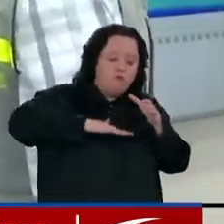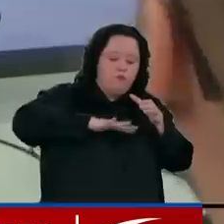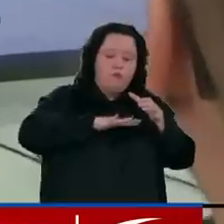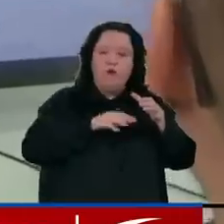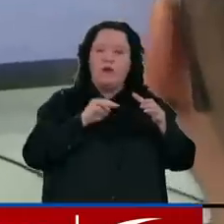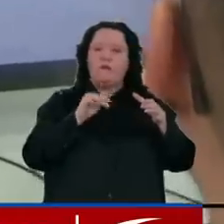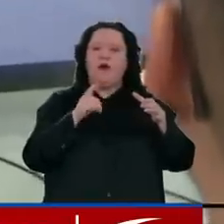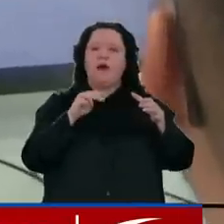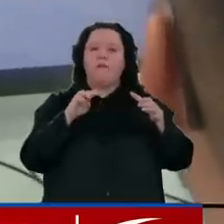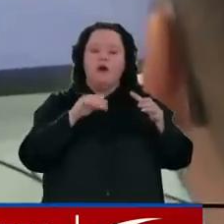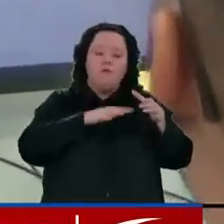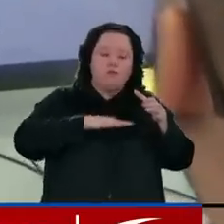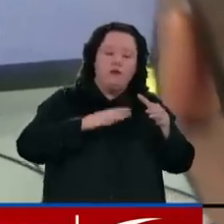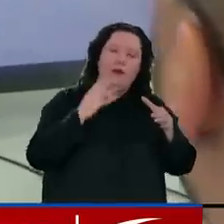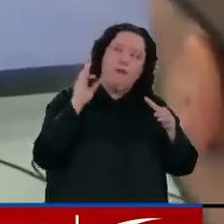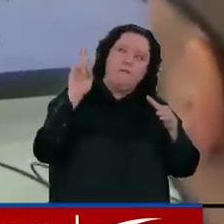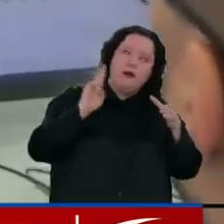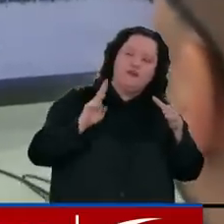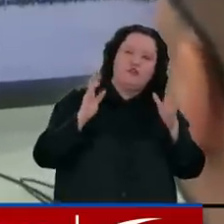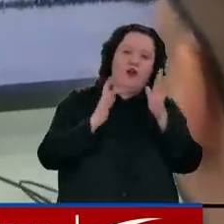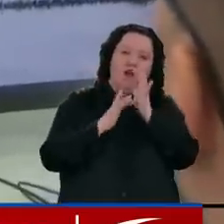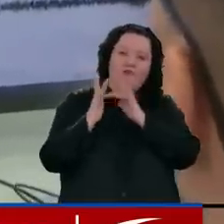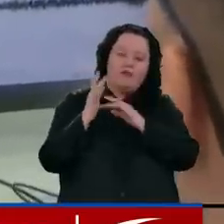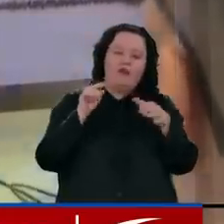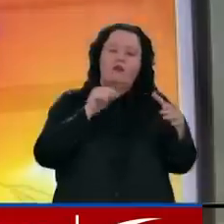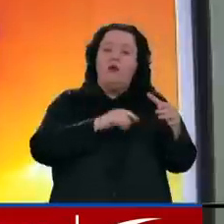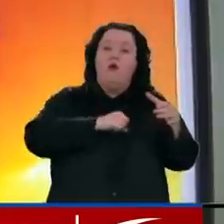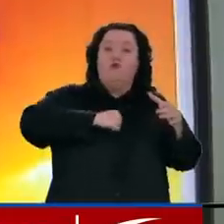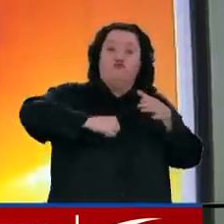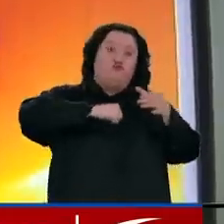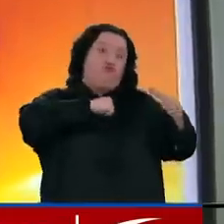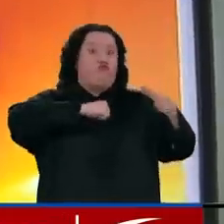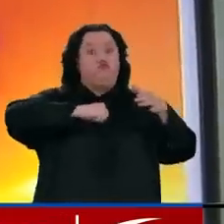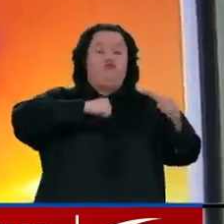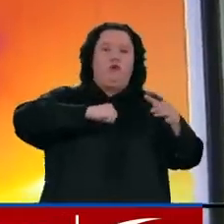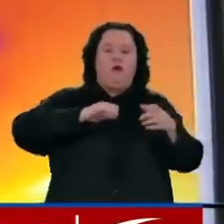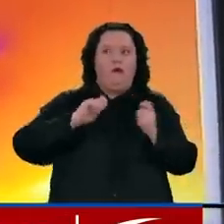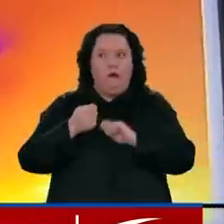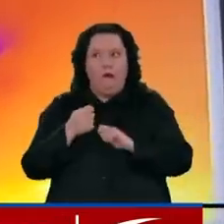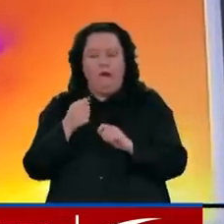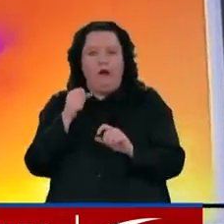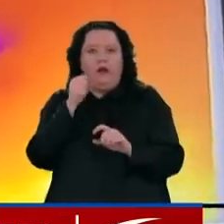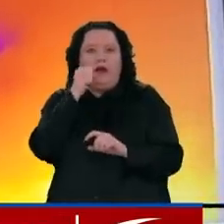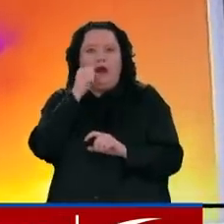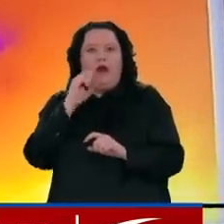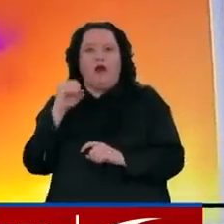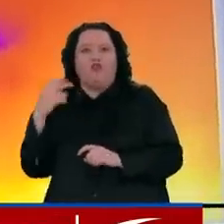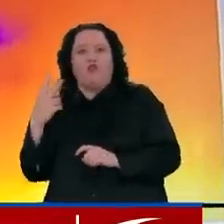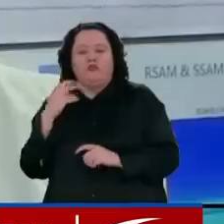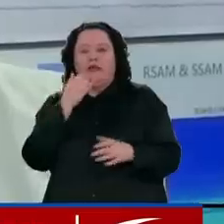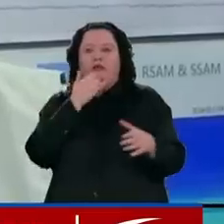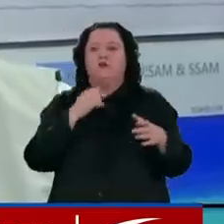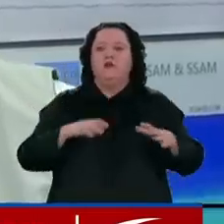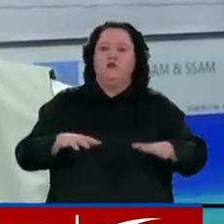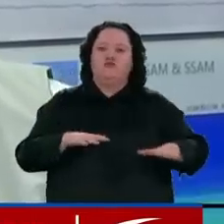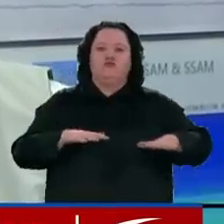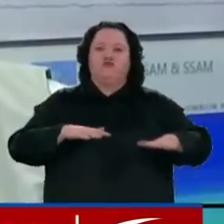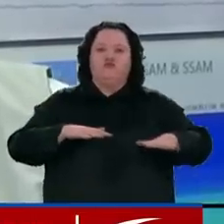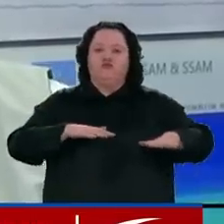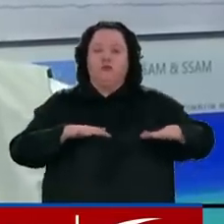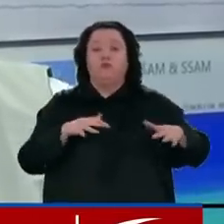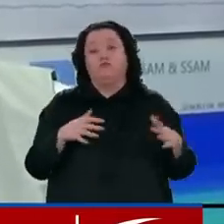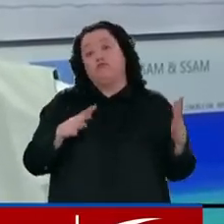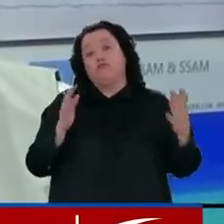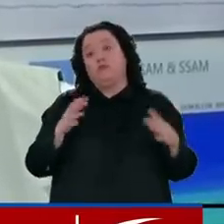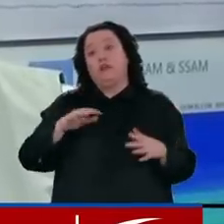moviendo desde marzo y abril, cuando el nivel de actividad pasó a naranja o dos. Generó toda esta sismicidad, que incluso llegó a